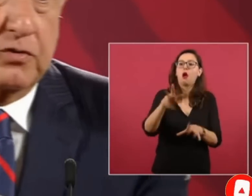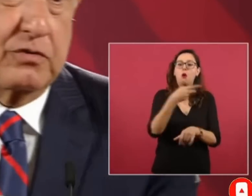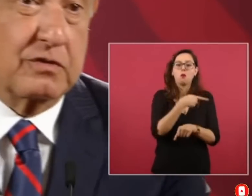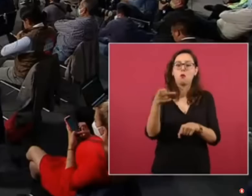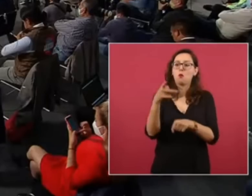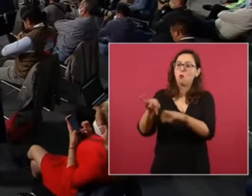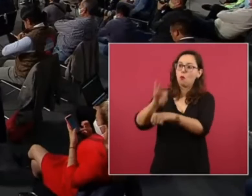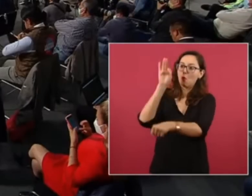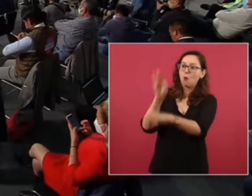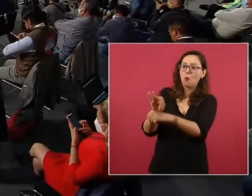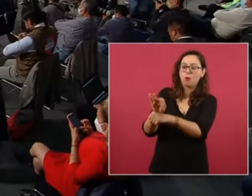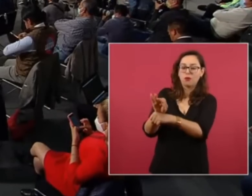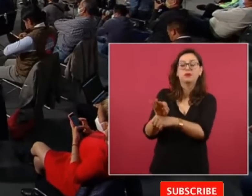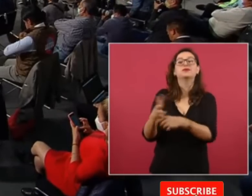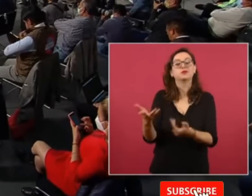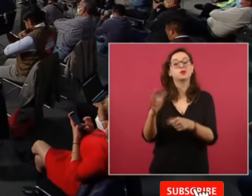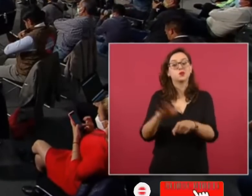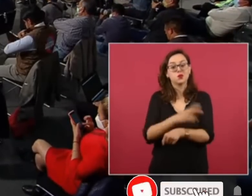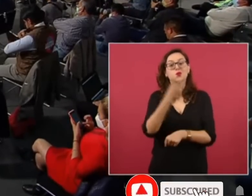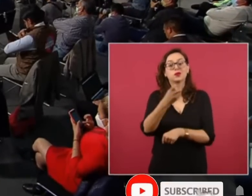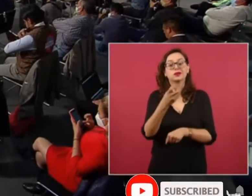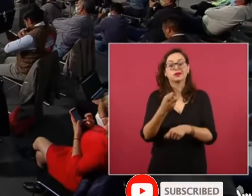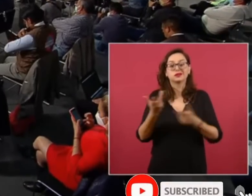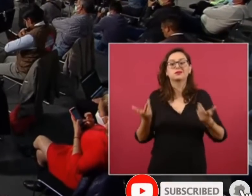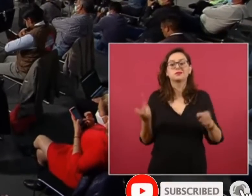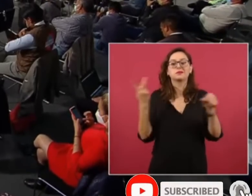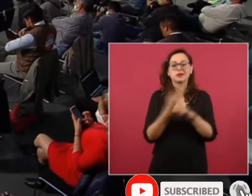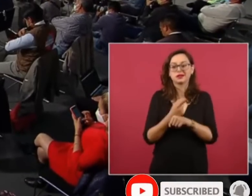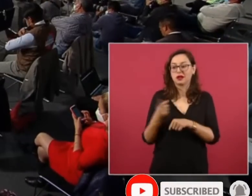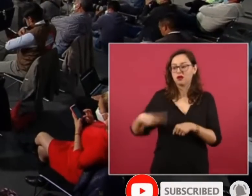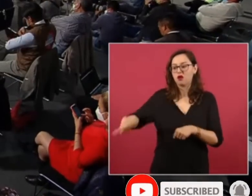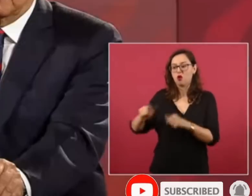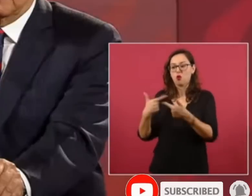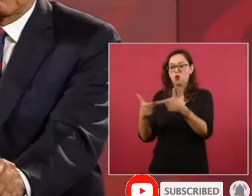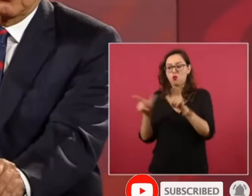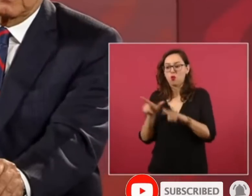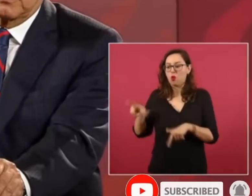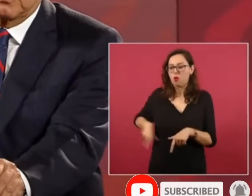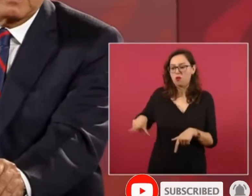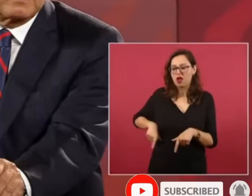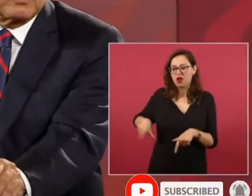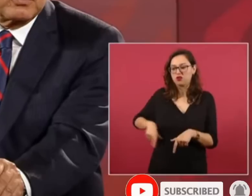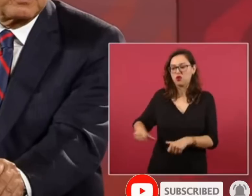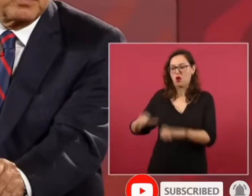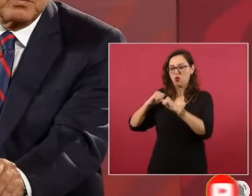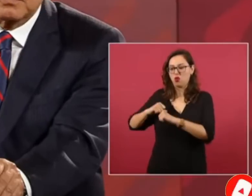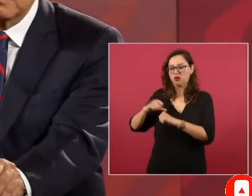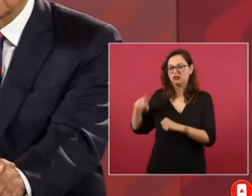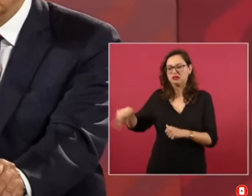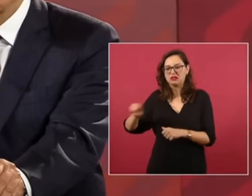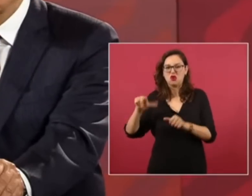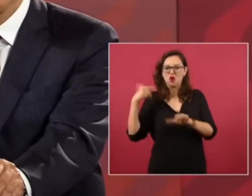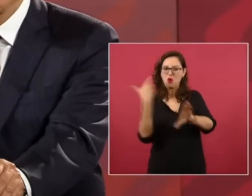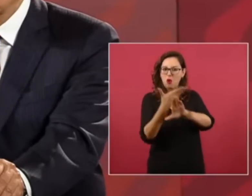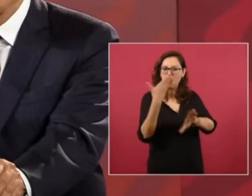Y por eso los poderosos de su época lo seguían, lo espiaban, lo llamaban alborotador, agitador del pueblo